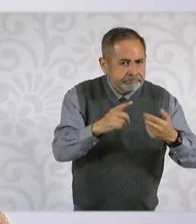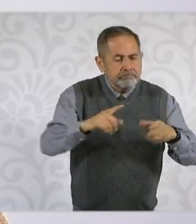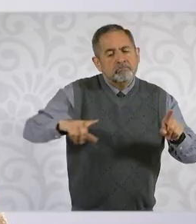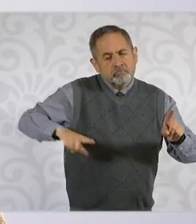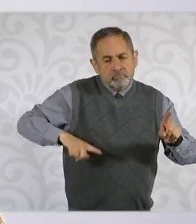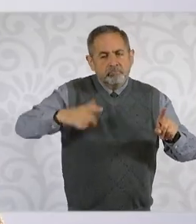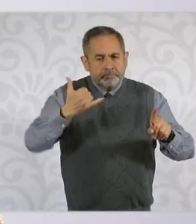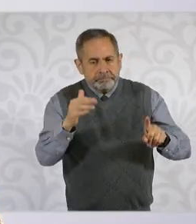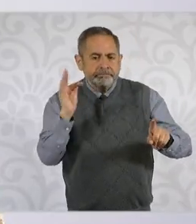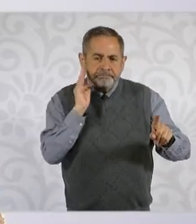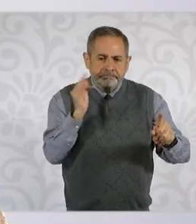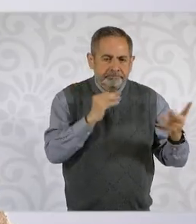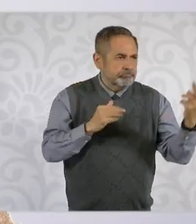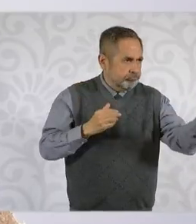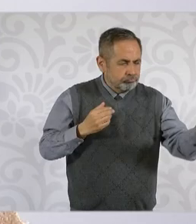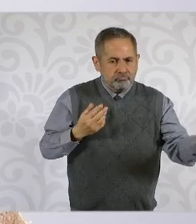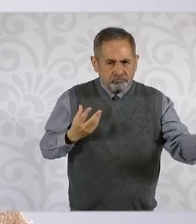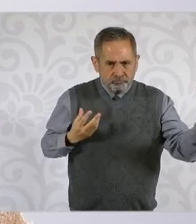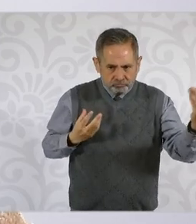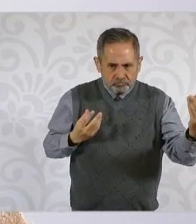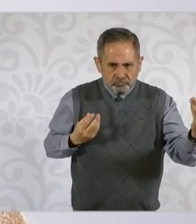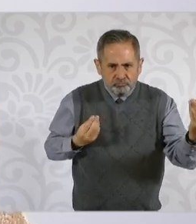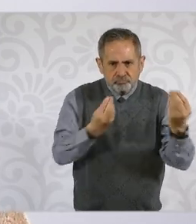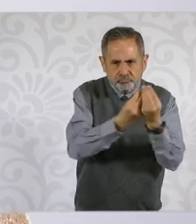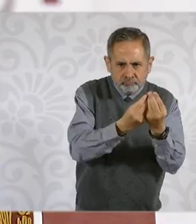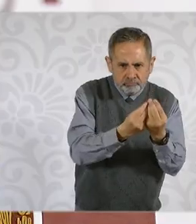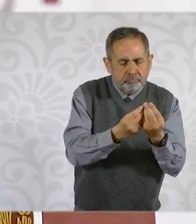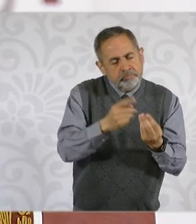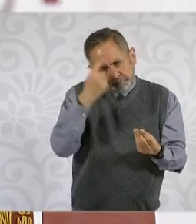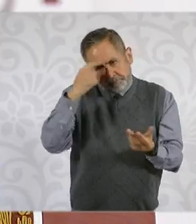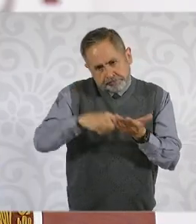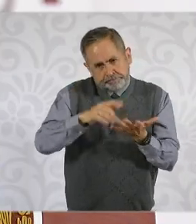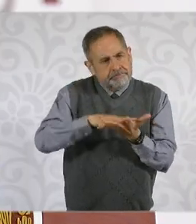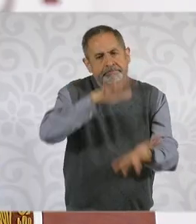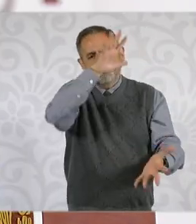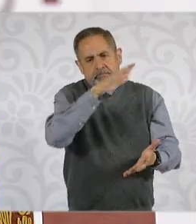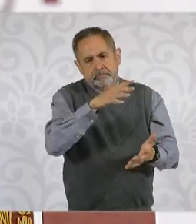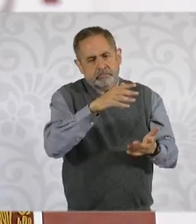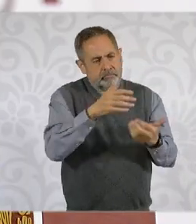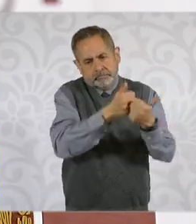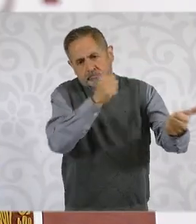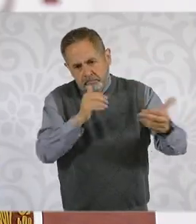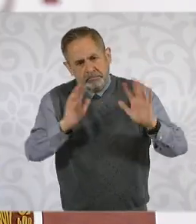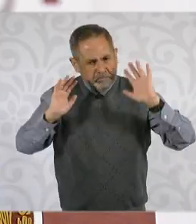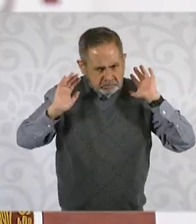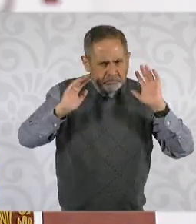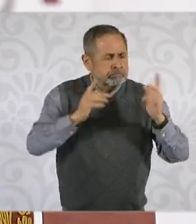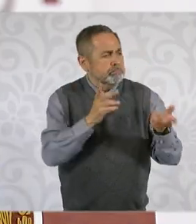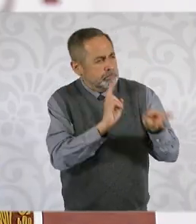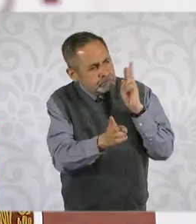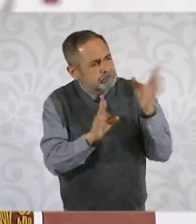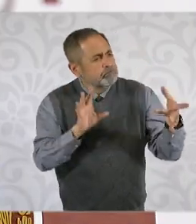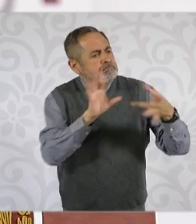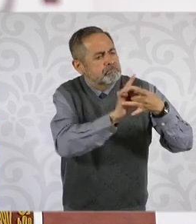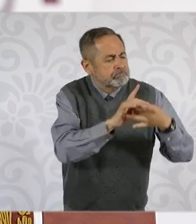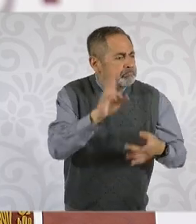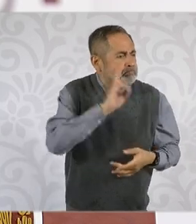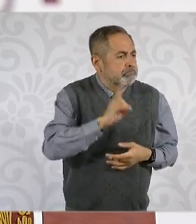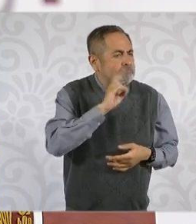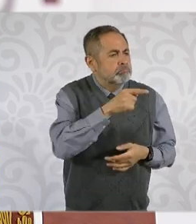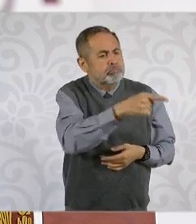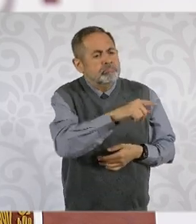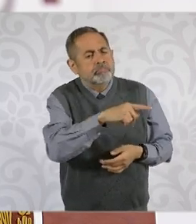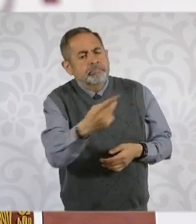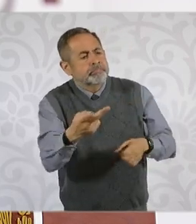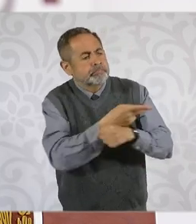de los estados y las fiscalías, que la mayoría de los estados son autónomas, también con las fiscalías para ver los delitos